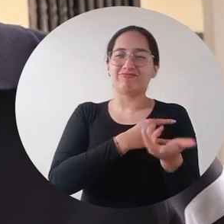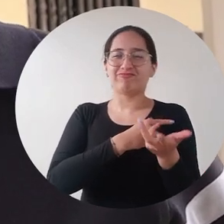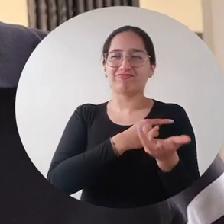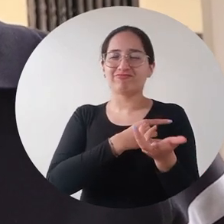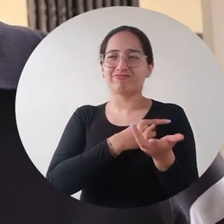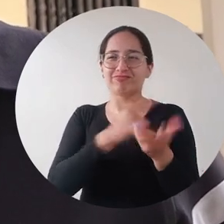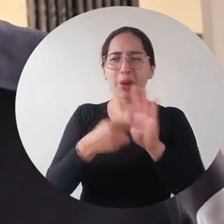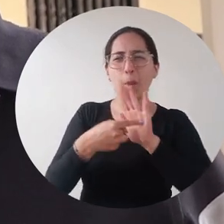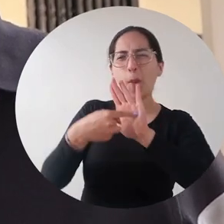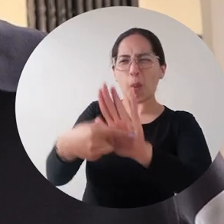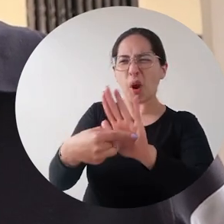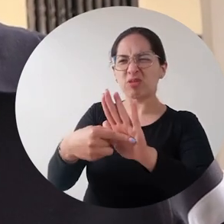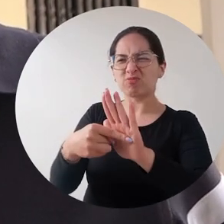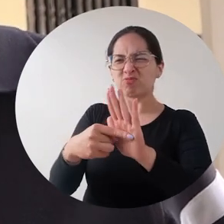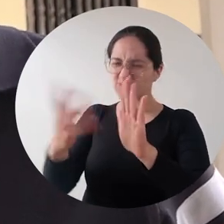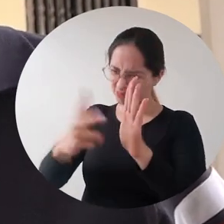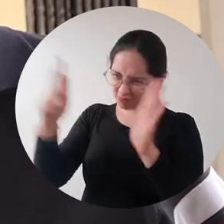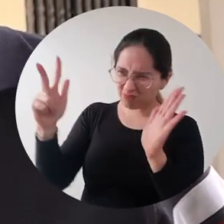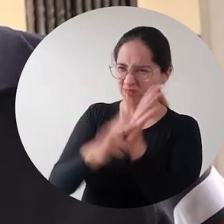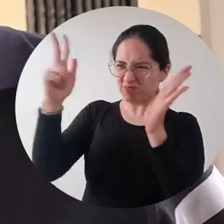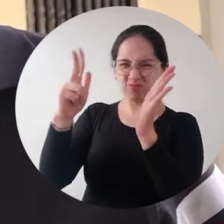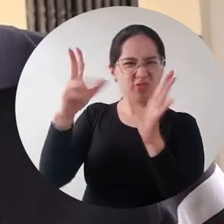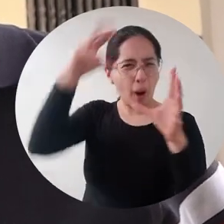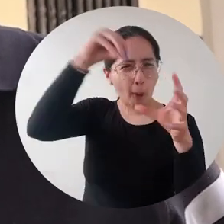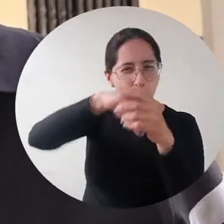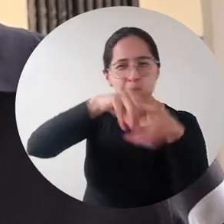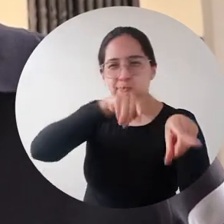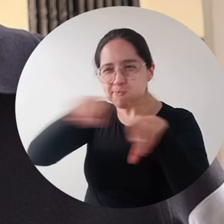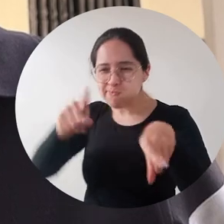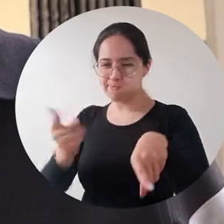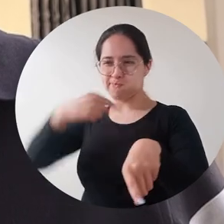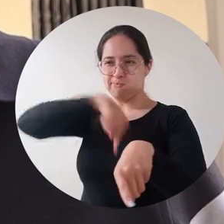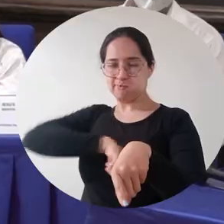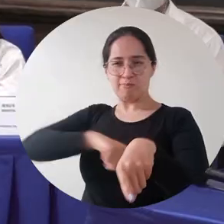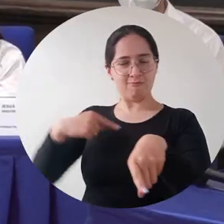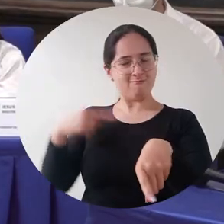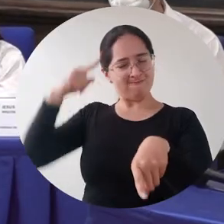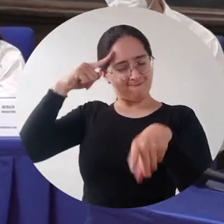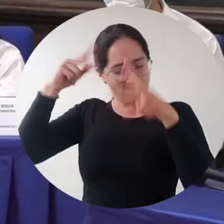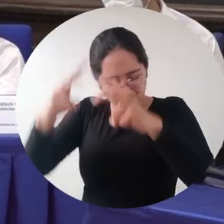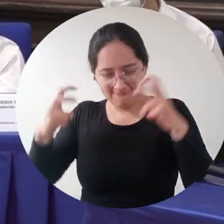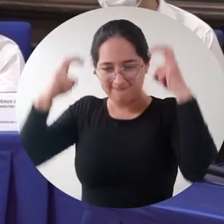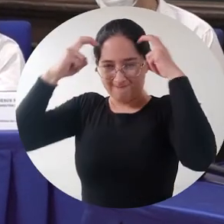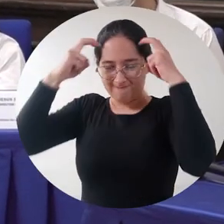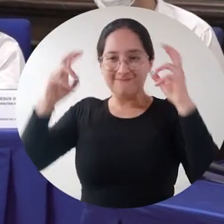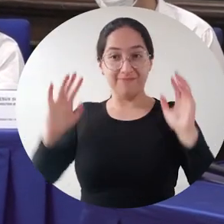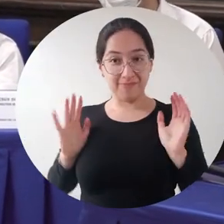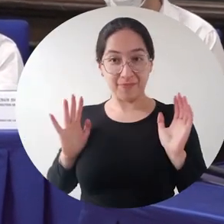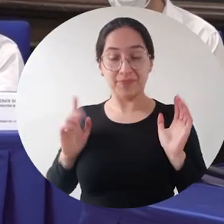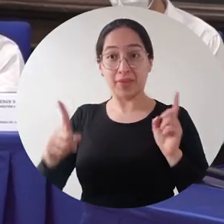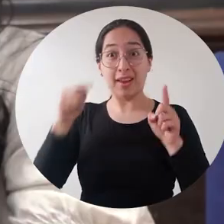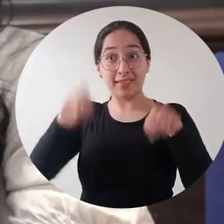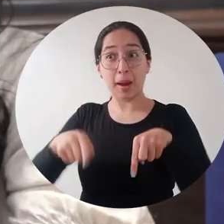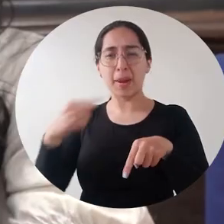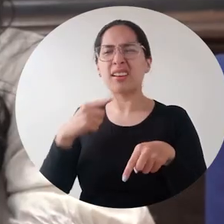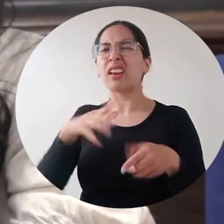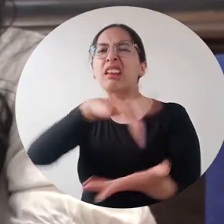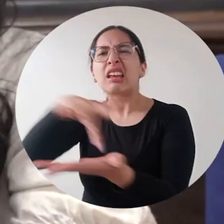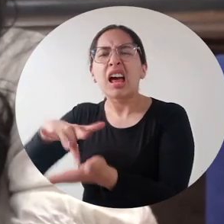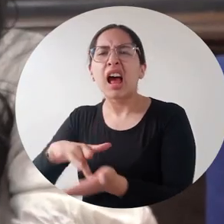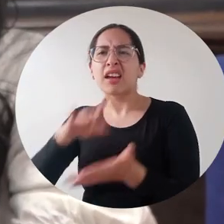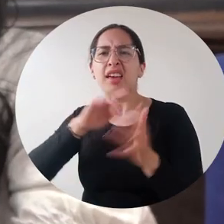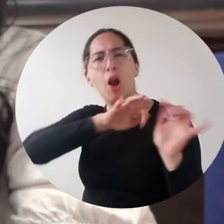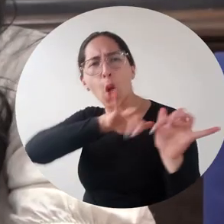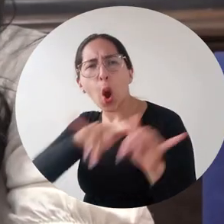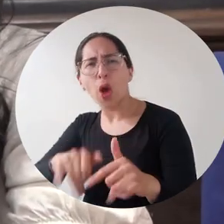válvula del saber en toda su extensión de la palabra. En la conmemoración podrá participar la comunidad